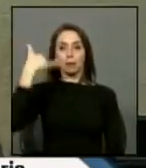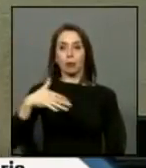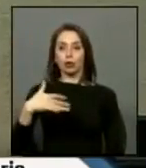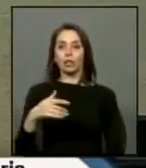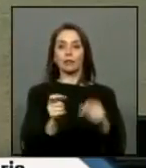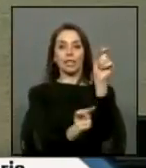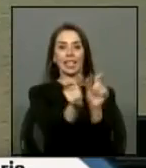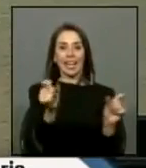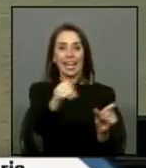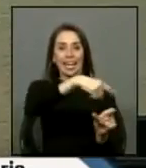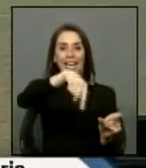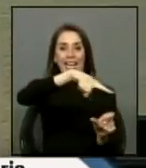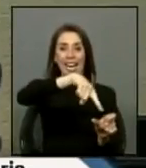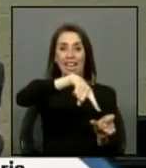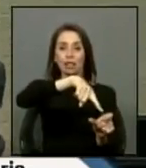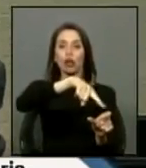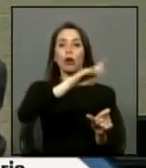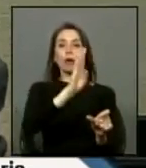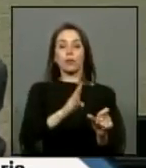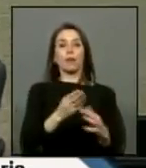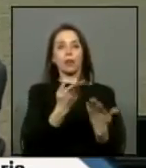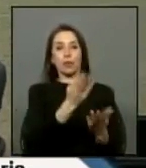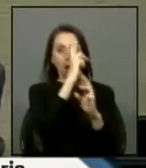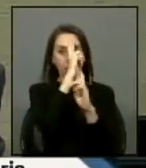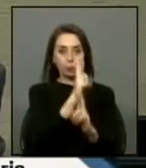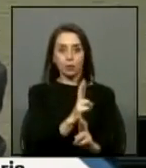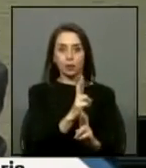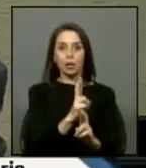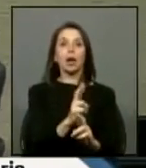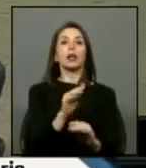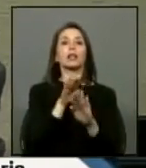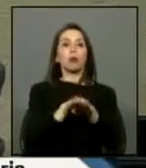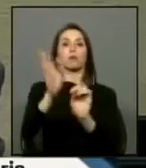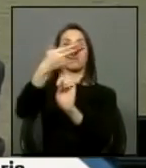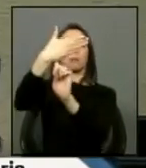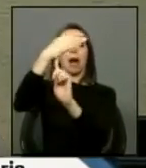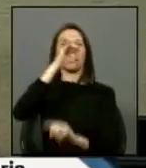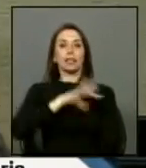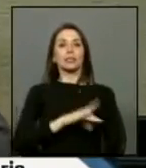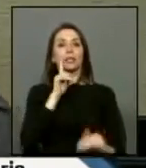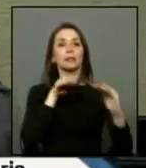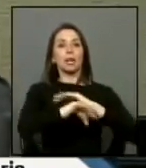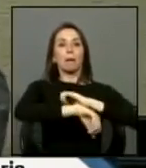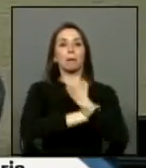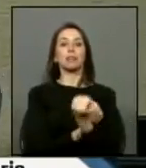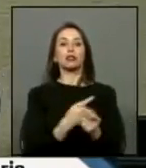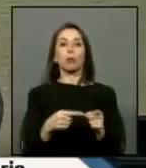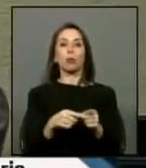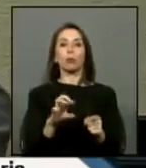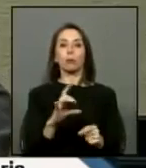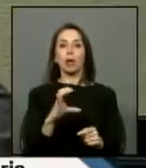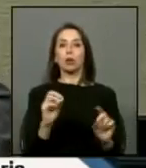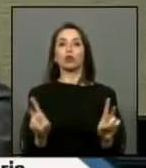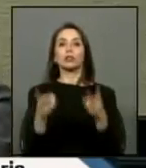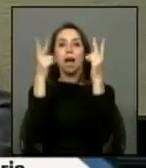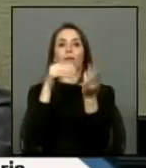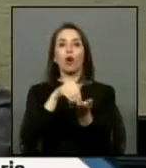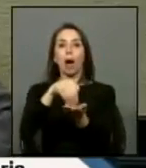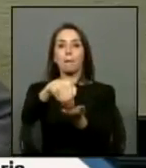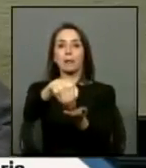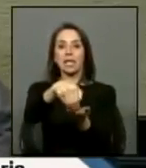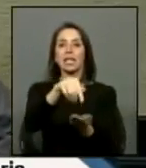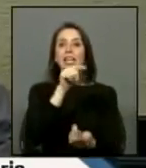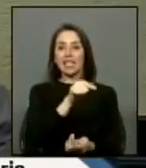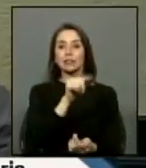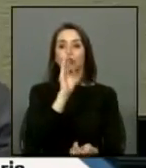ellos precisamente son los que deberían ser homenajeados los patriotas de Chile los que están en Punta de Peuco los que salvaron a Chile eso